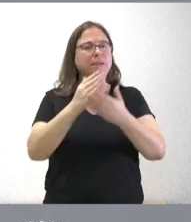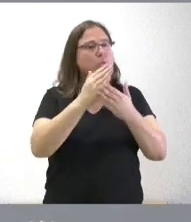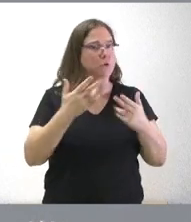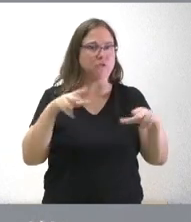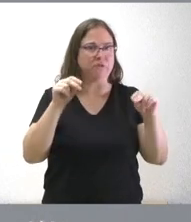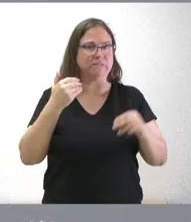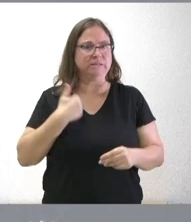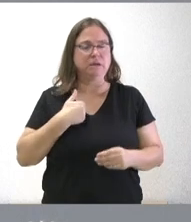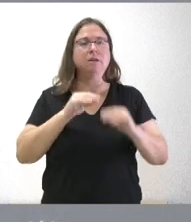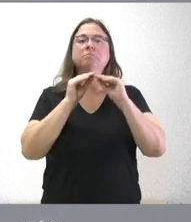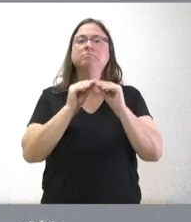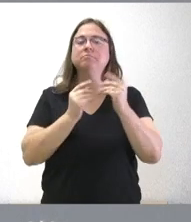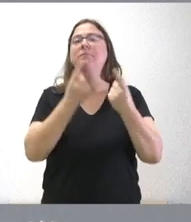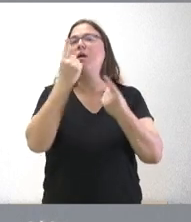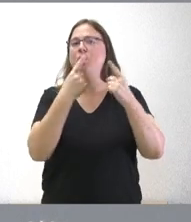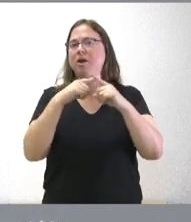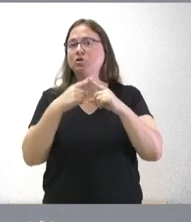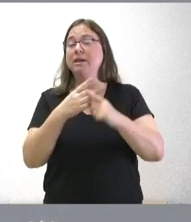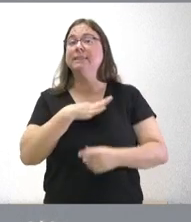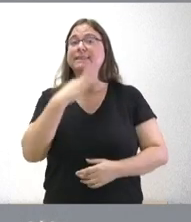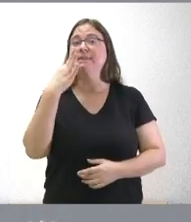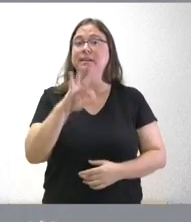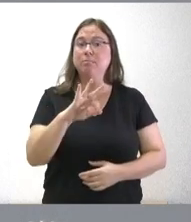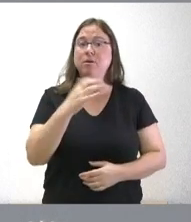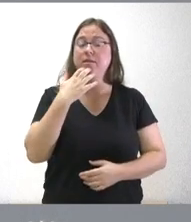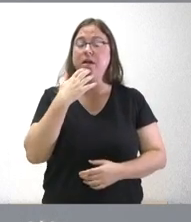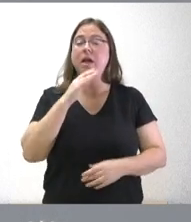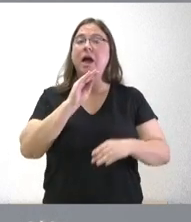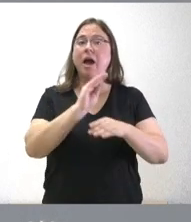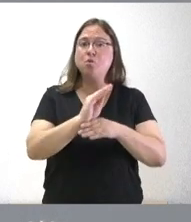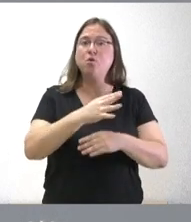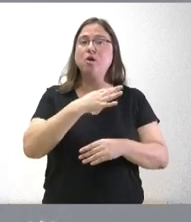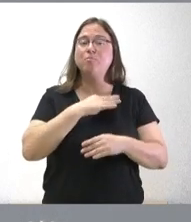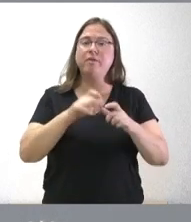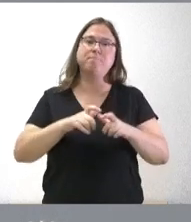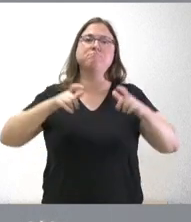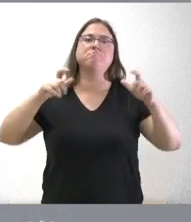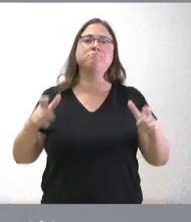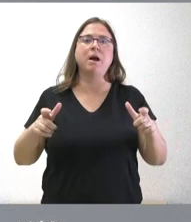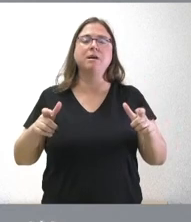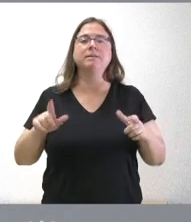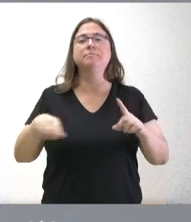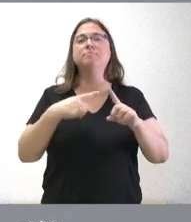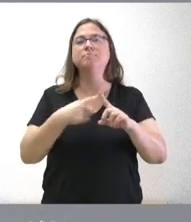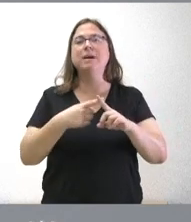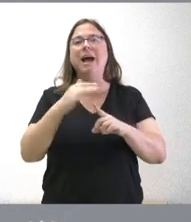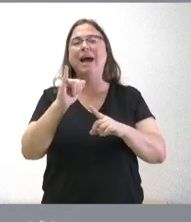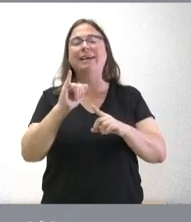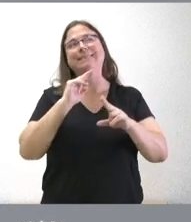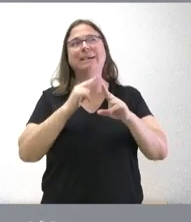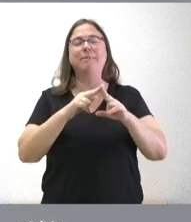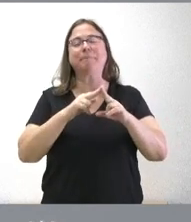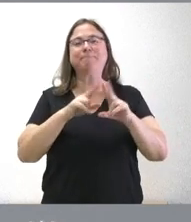terminado y el estudio nos señalaba algunas cosas la posibilidad de que estas ayudas se puedan extender que se abría una ventana